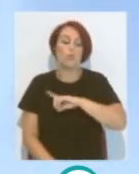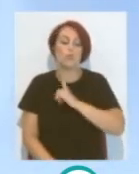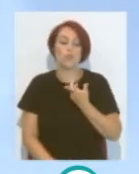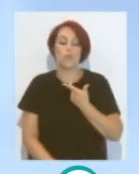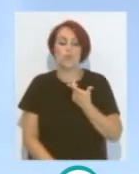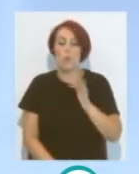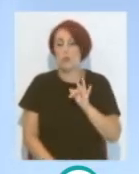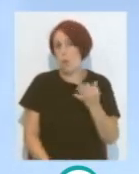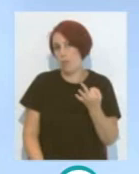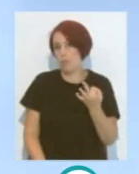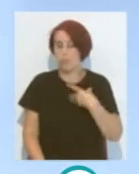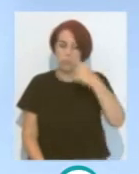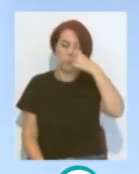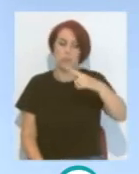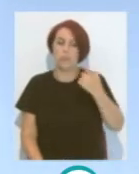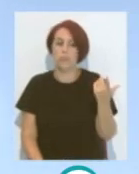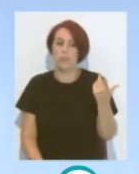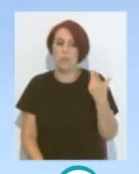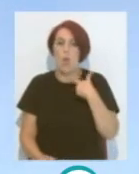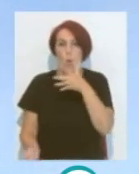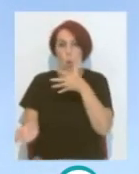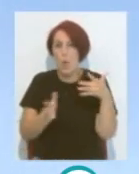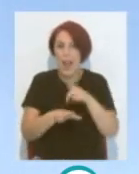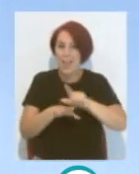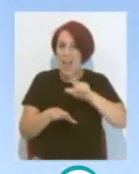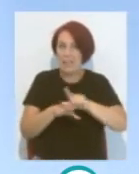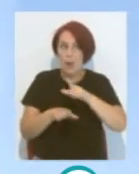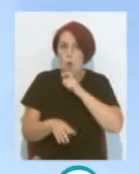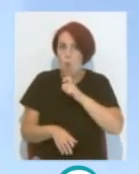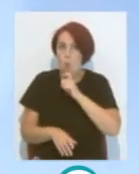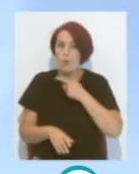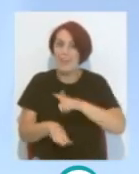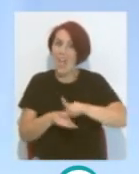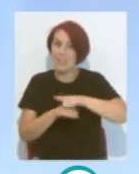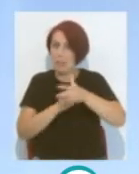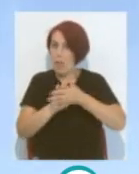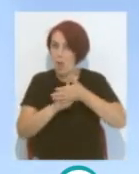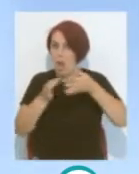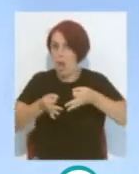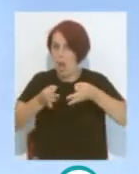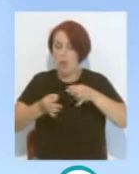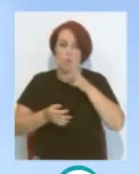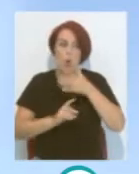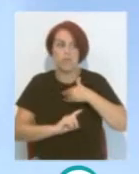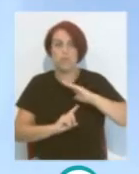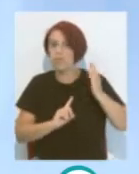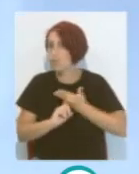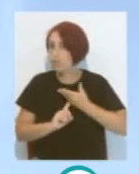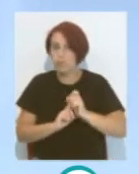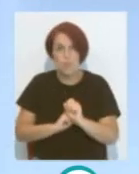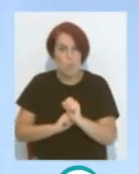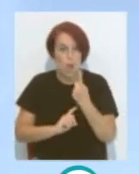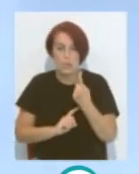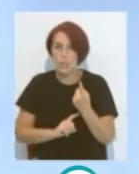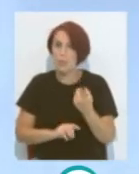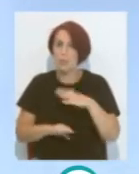De saber un poco Cómo venía el viento de Levante Que hablamos siempre del Levante Que es el más perjudicial Para el